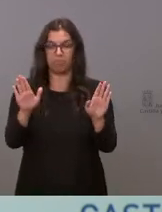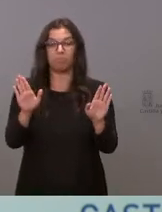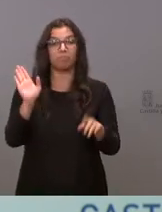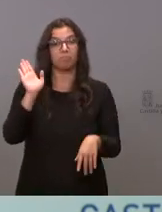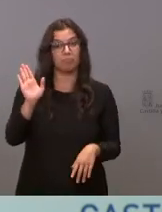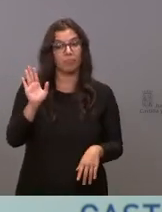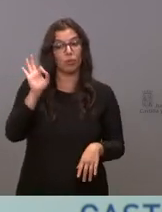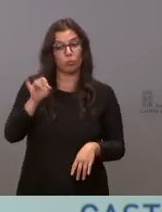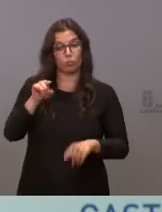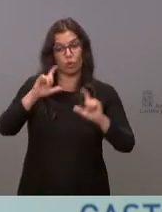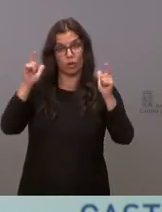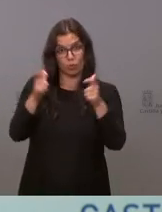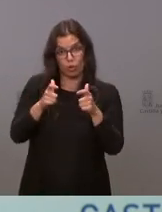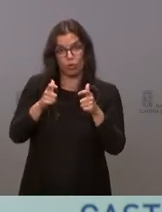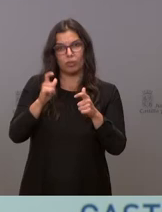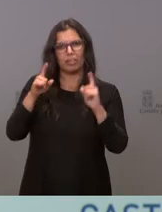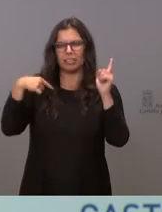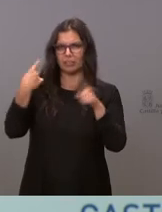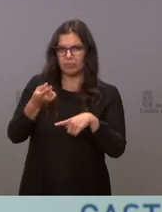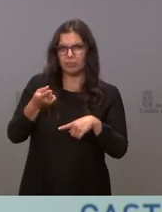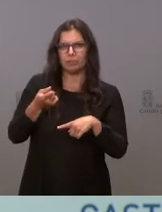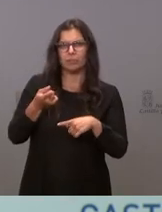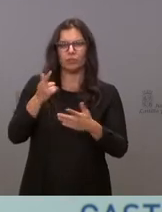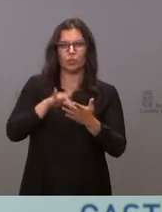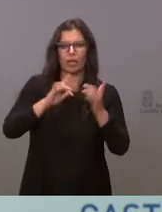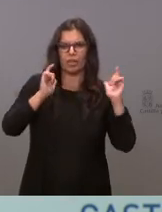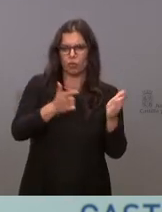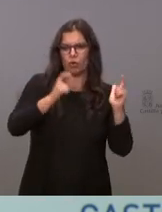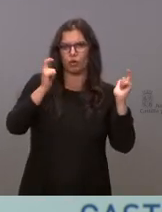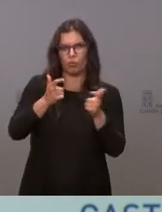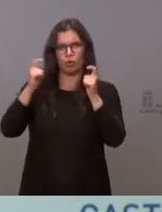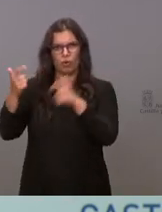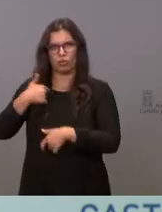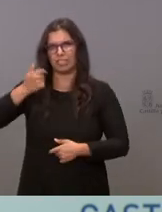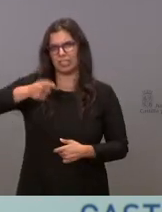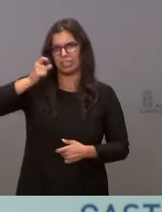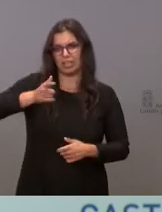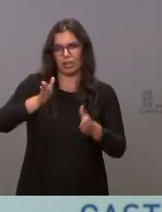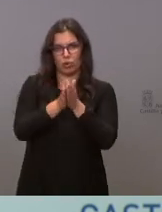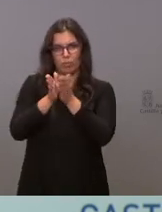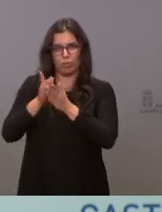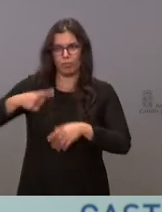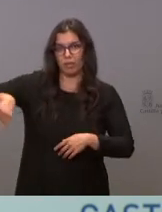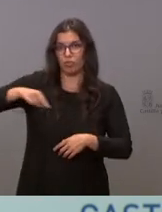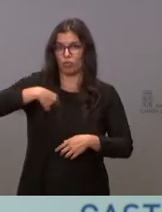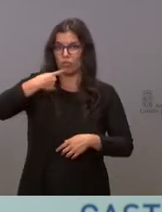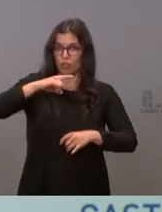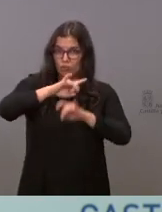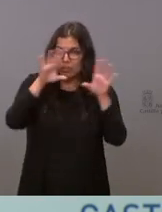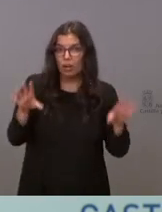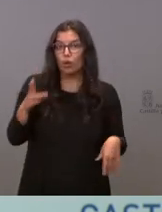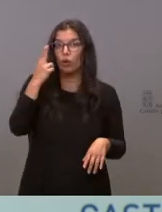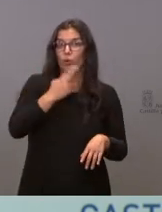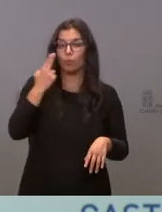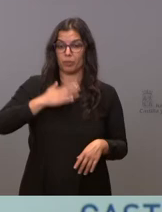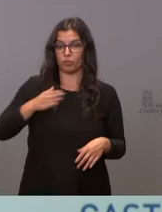fruto de esa reunión y de las innumerables reuniones que he tenido con mis compañeros de partido, puedo asegurarle que el compromiso